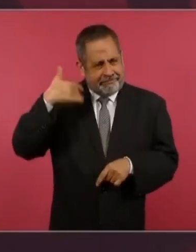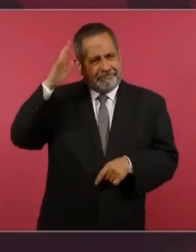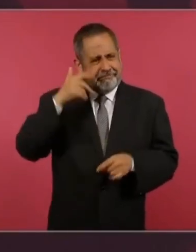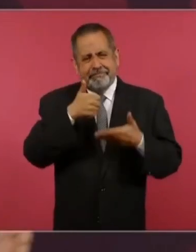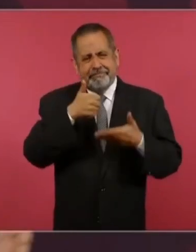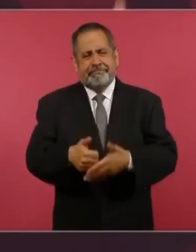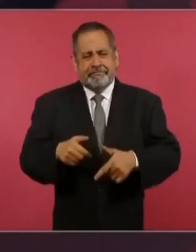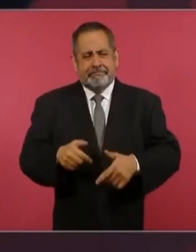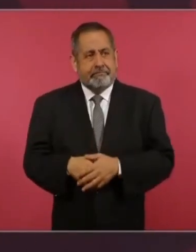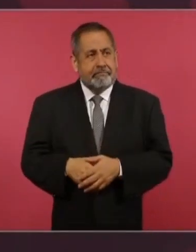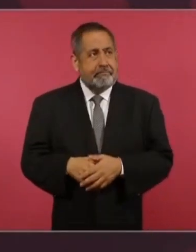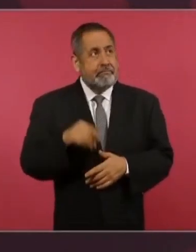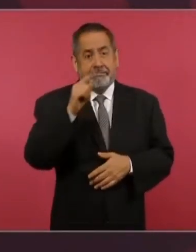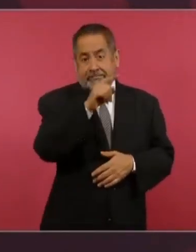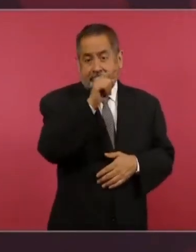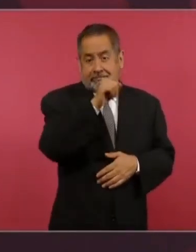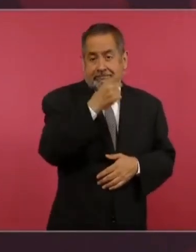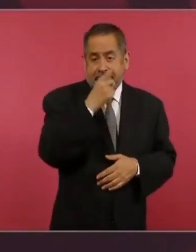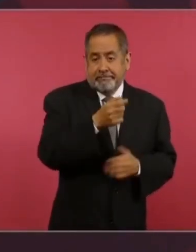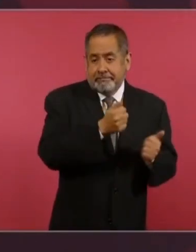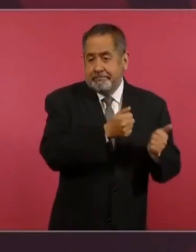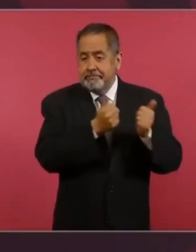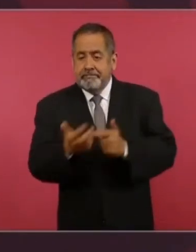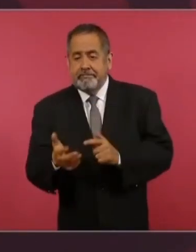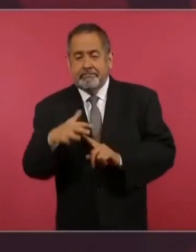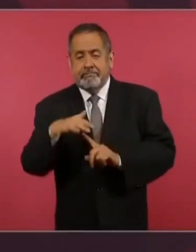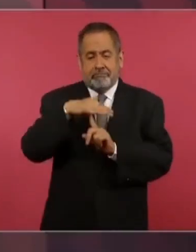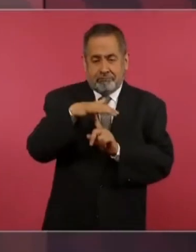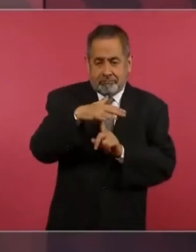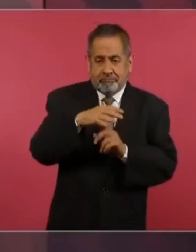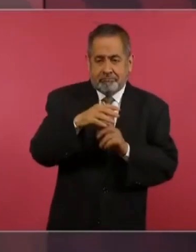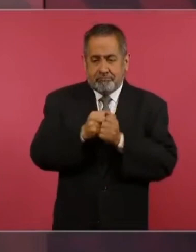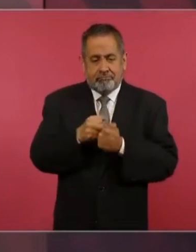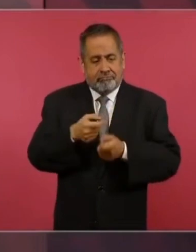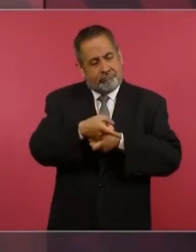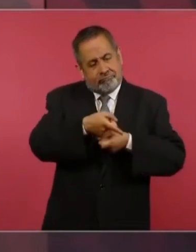que mandaban helicópteros artillados